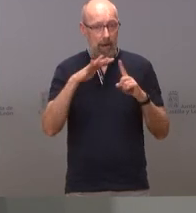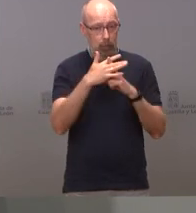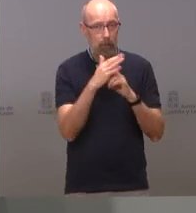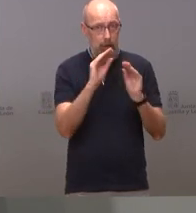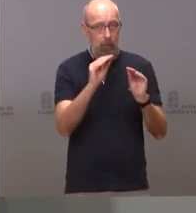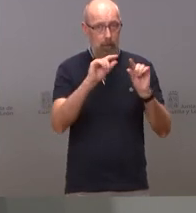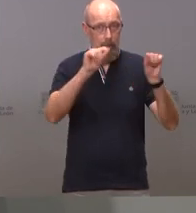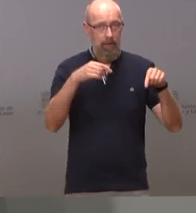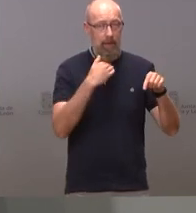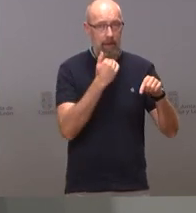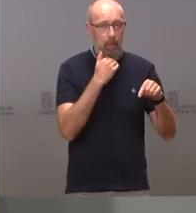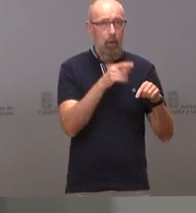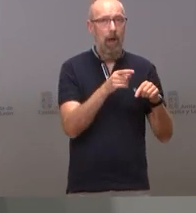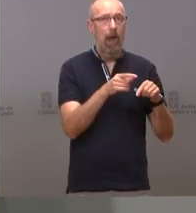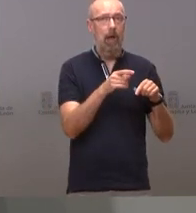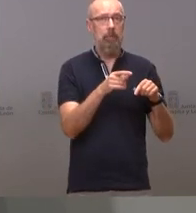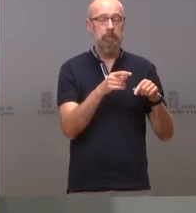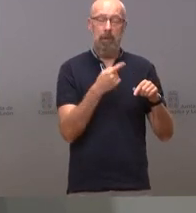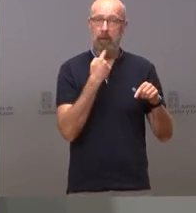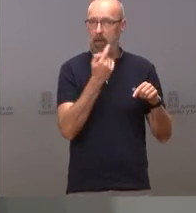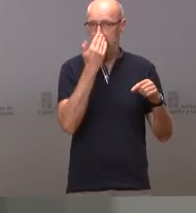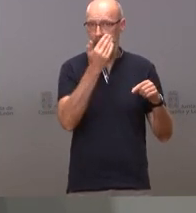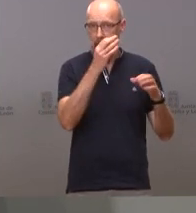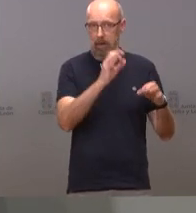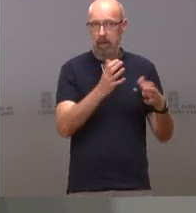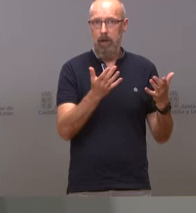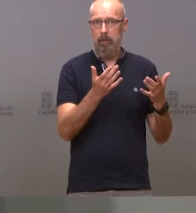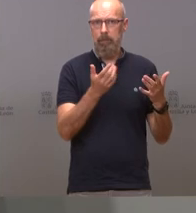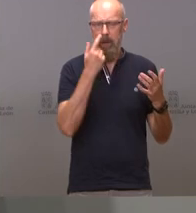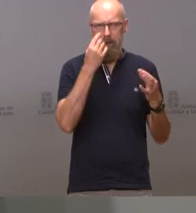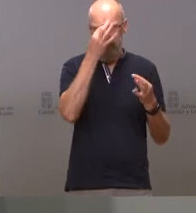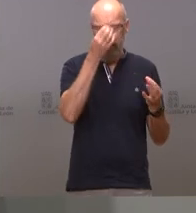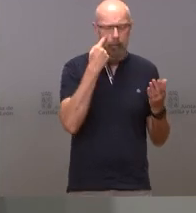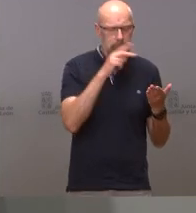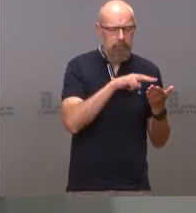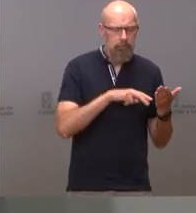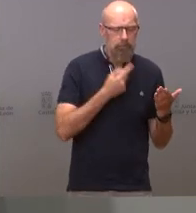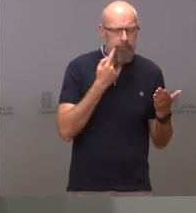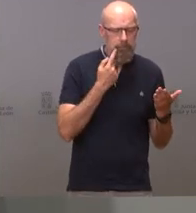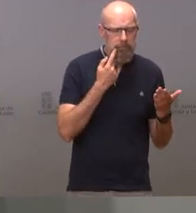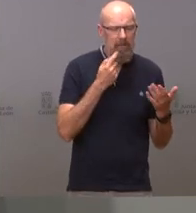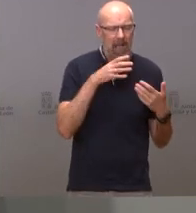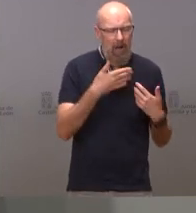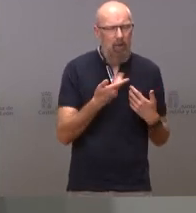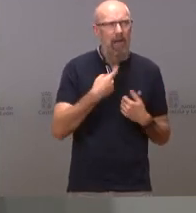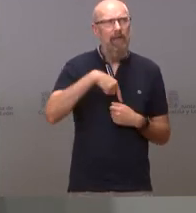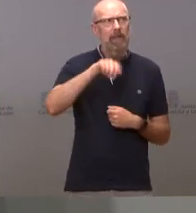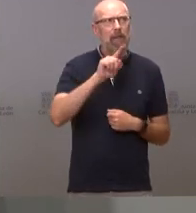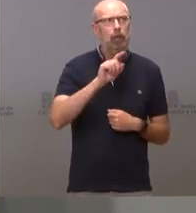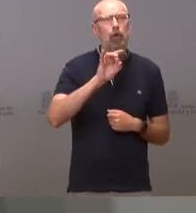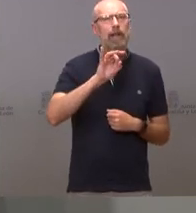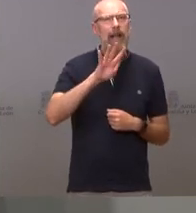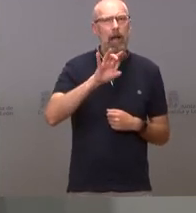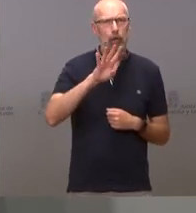por decir la verdad tengo aquí los datos hoy está en 114 de